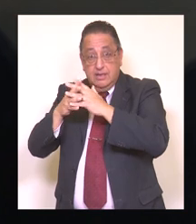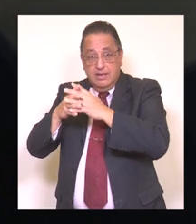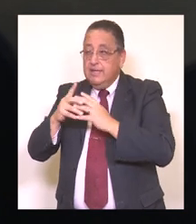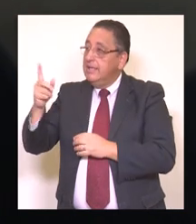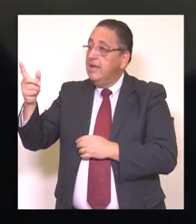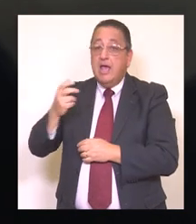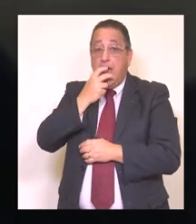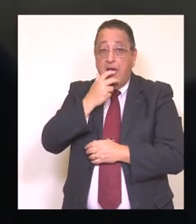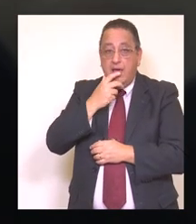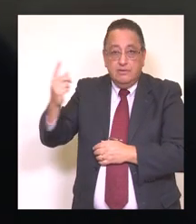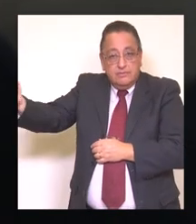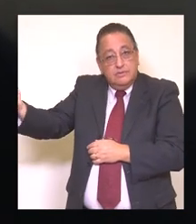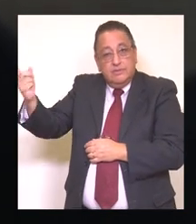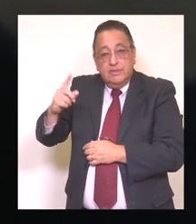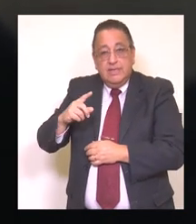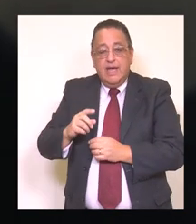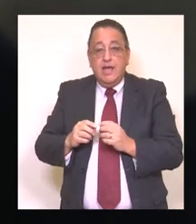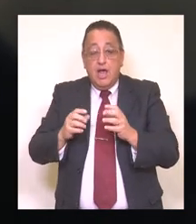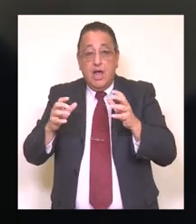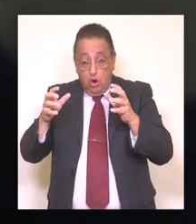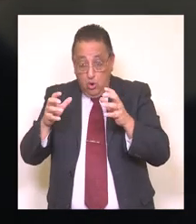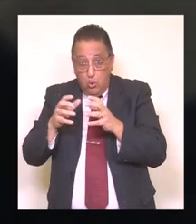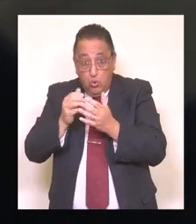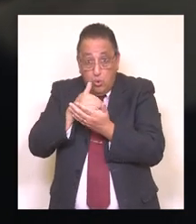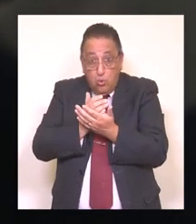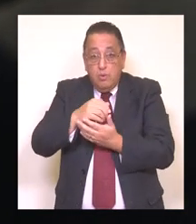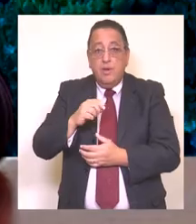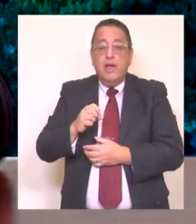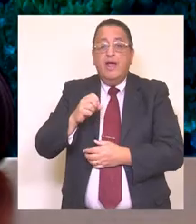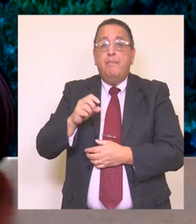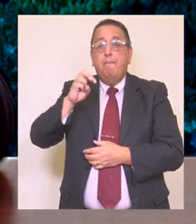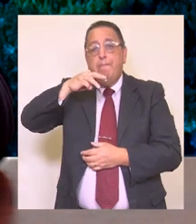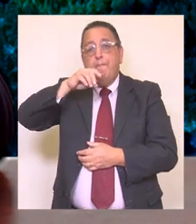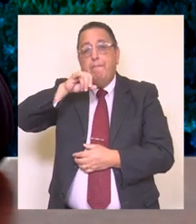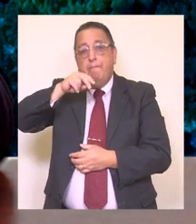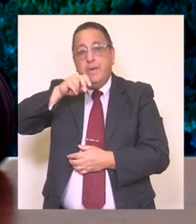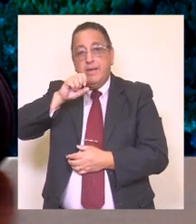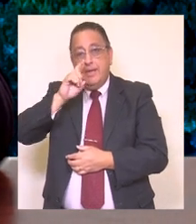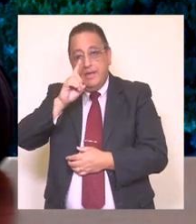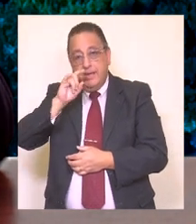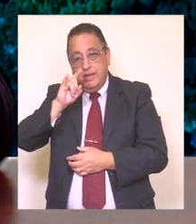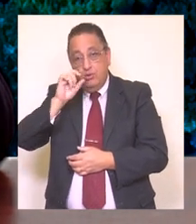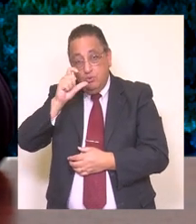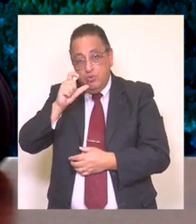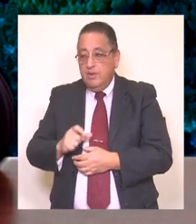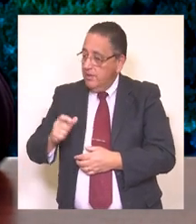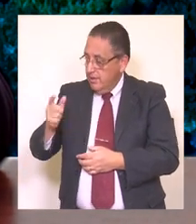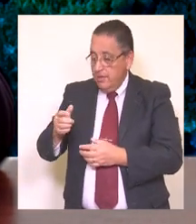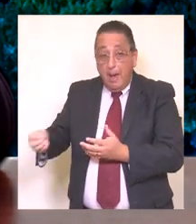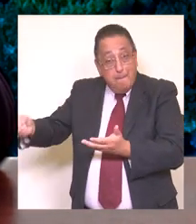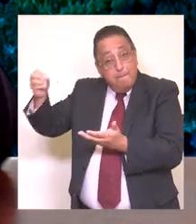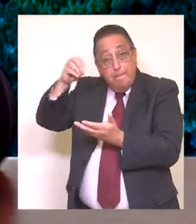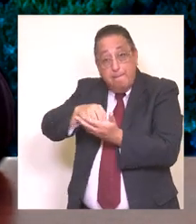de Estados Unidos, hablantes nativos y que son reclutados por el programa Inglés Abre Puertas del Minedu. Recordarles también que